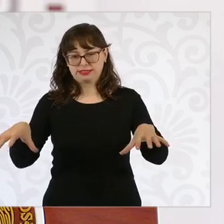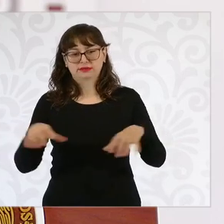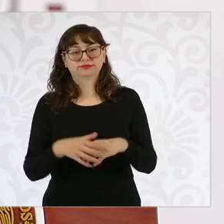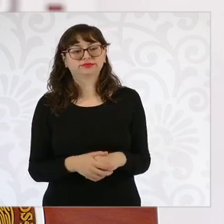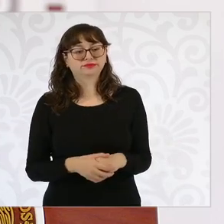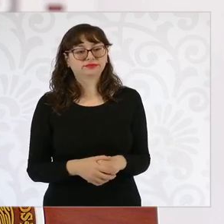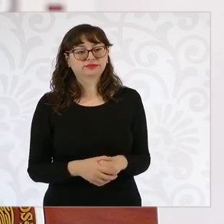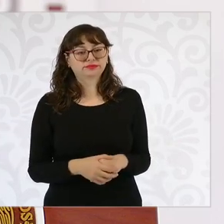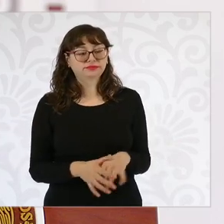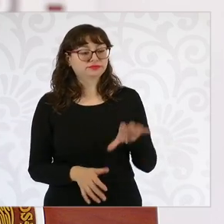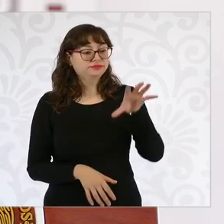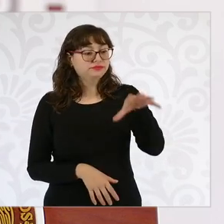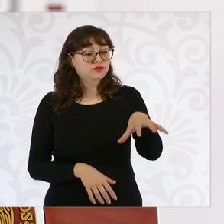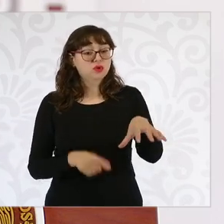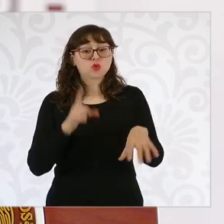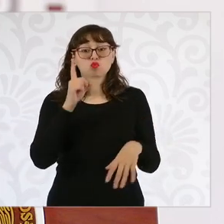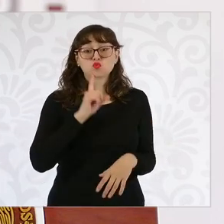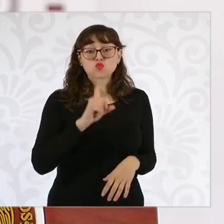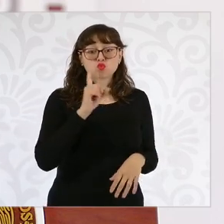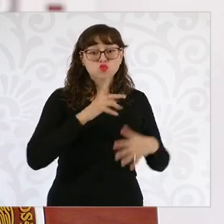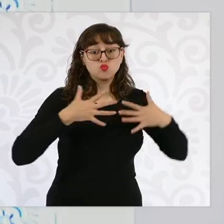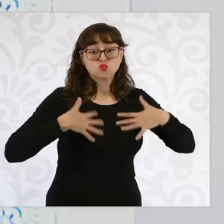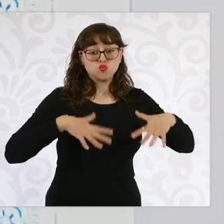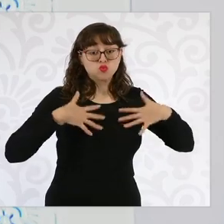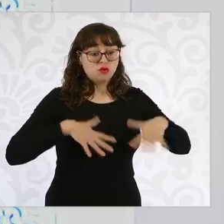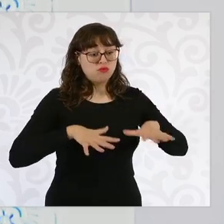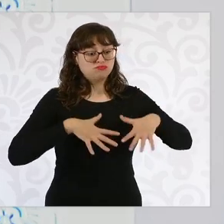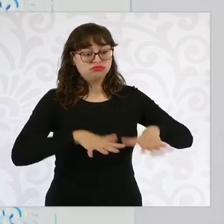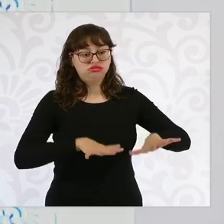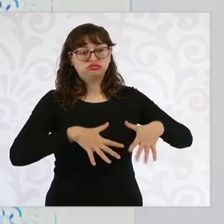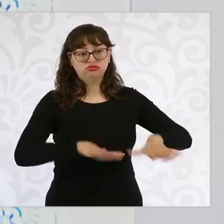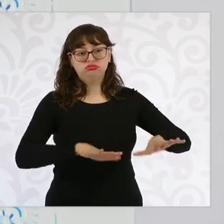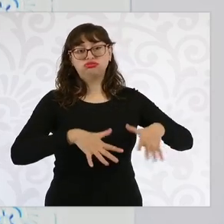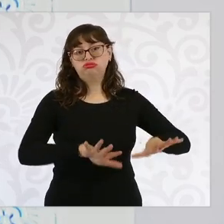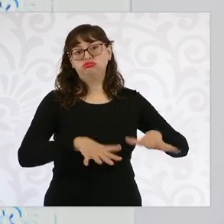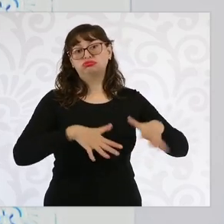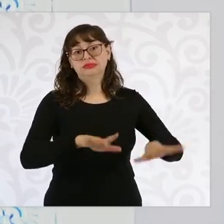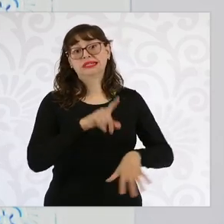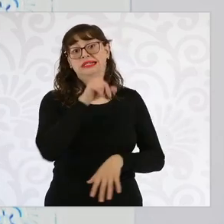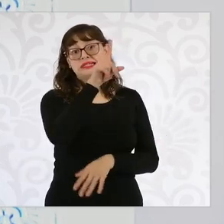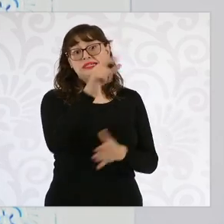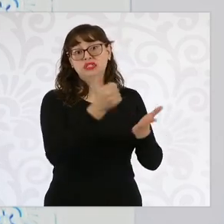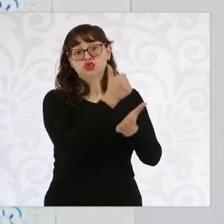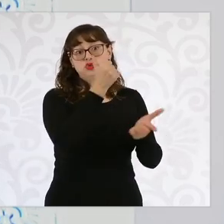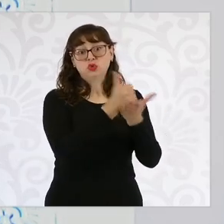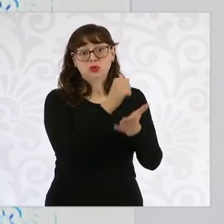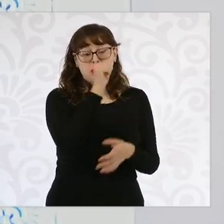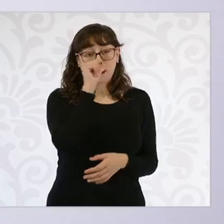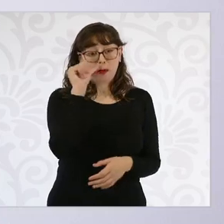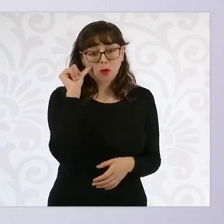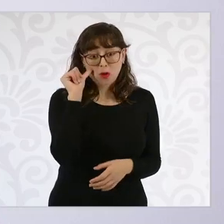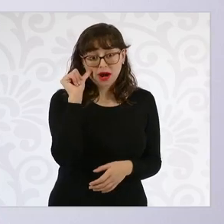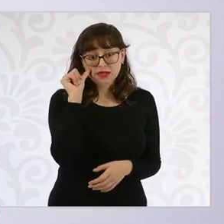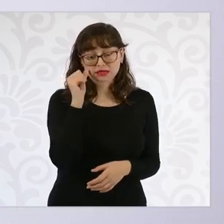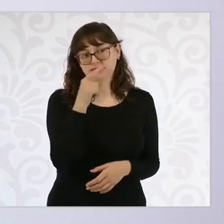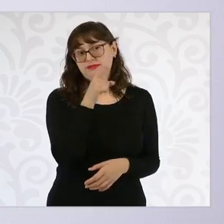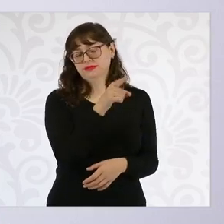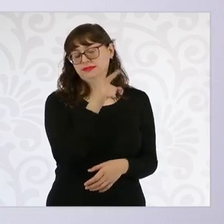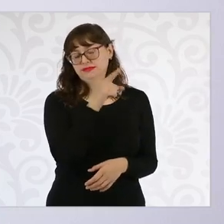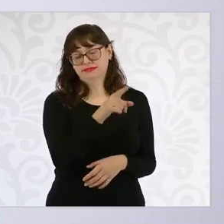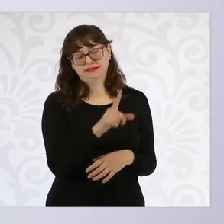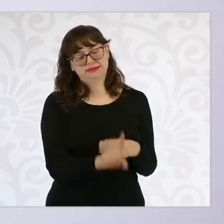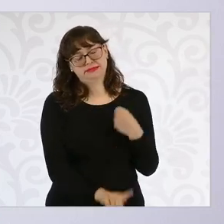trabajado en la maquila, en particular en Ciudad Juárez, porque hay una deuda histórica con las mujeres de Juárez,